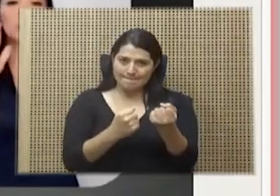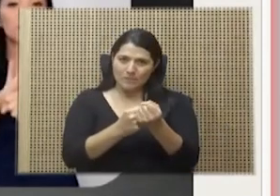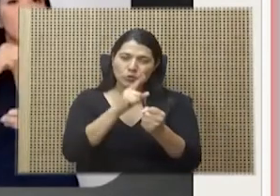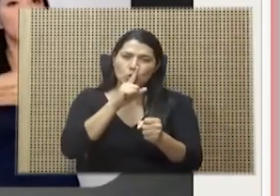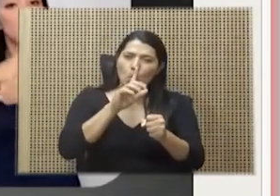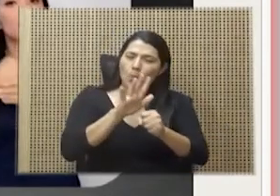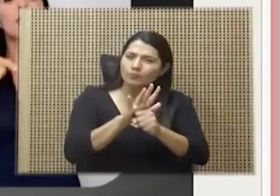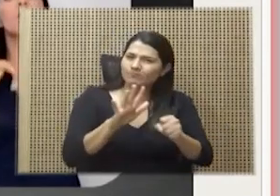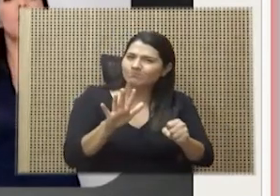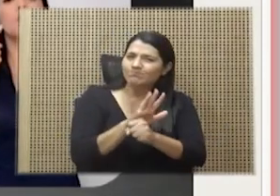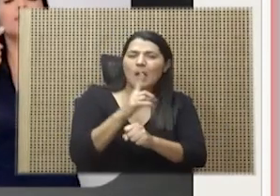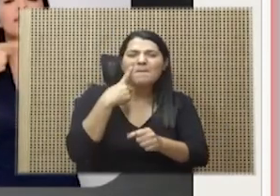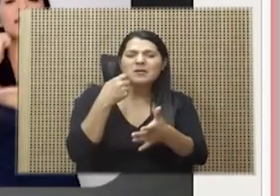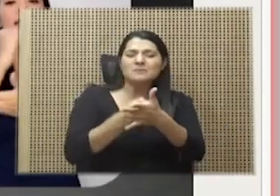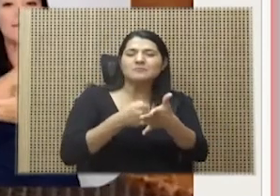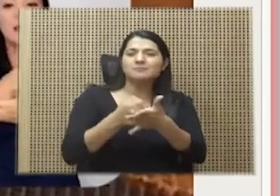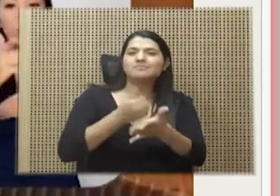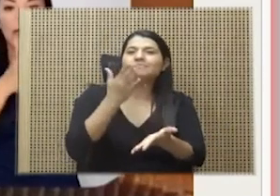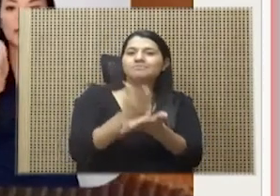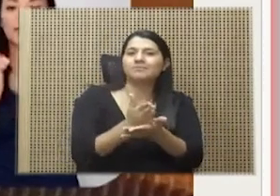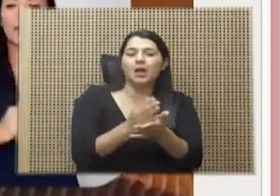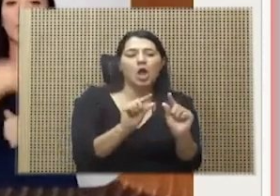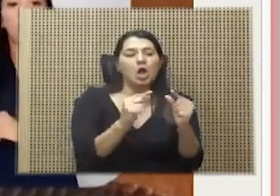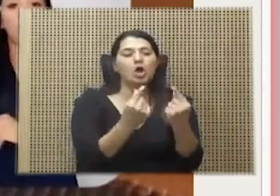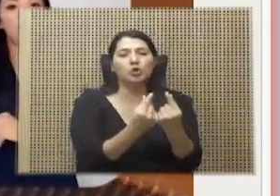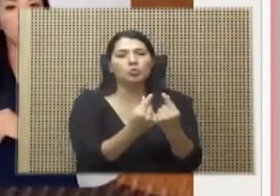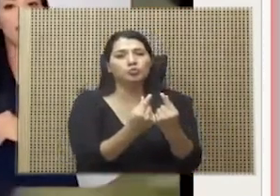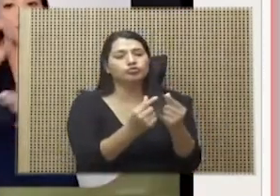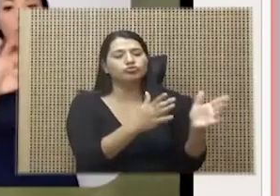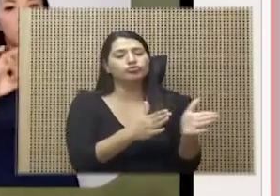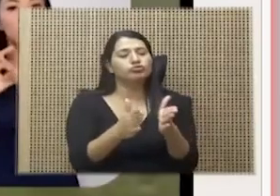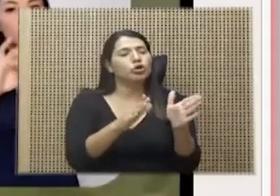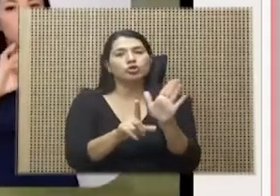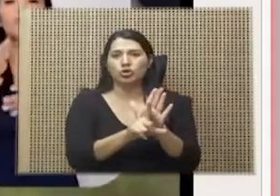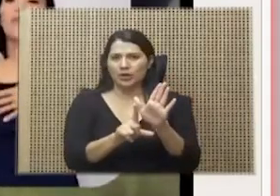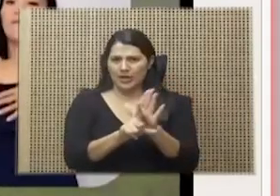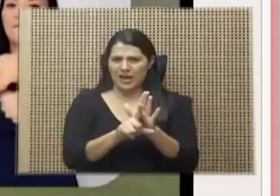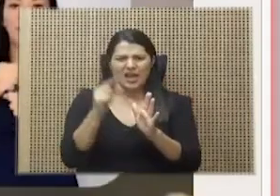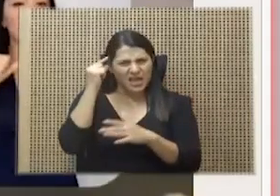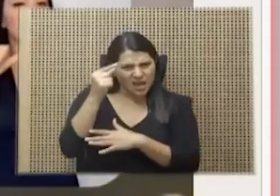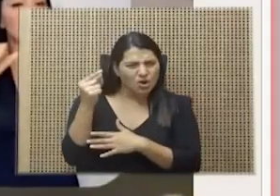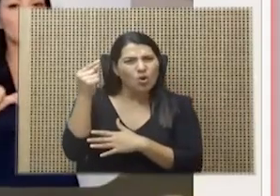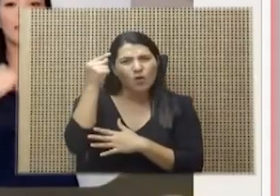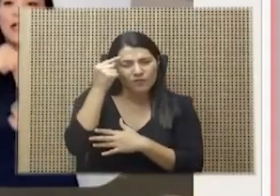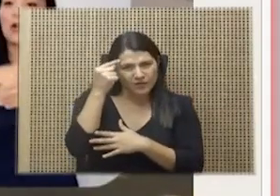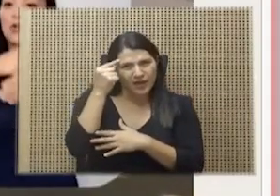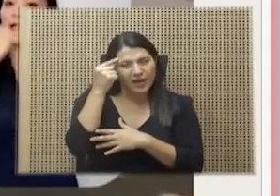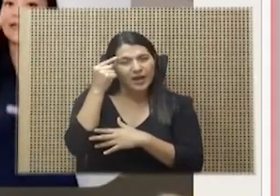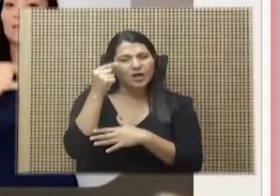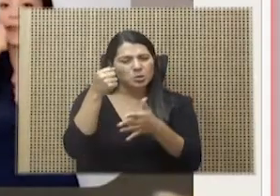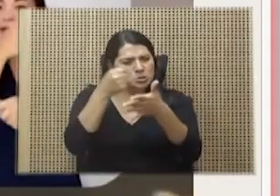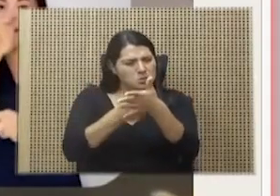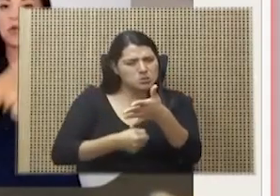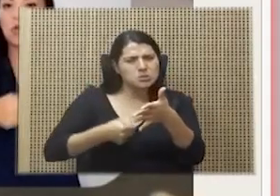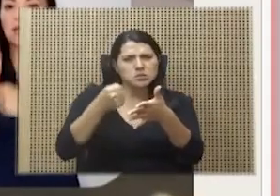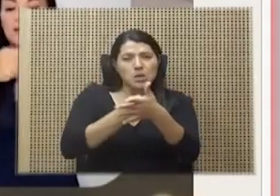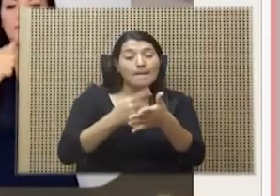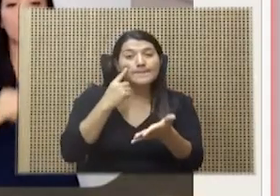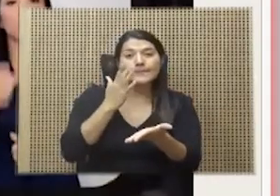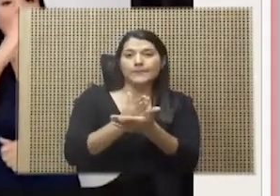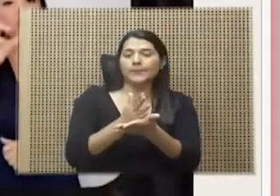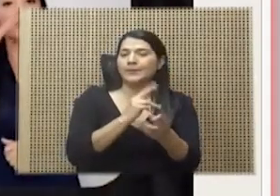en la lucha contra el crimen organizado. El gobierno ha sido un socio constante y confiable en su lucha contra el narcotráfico.